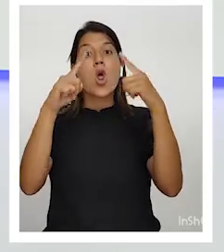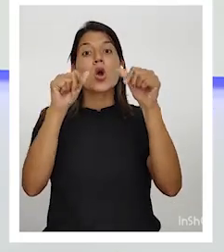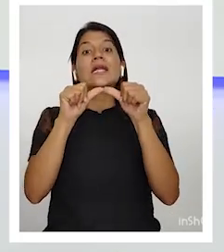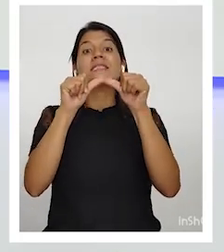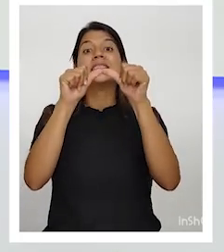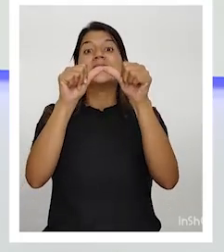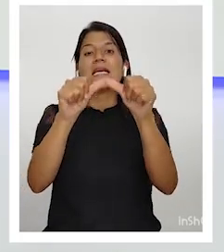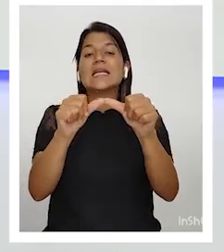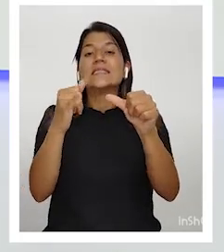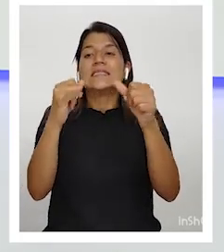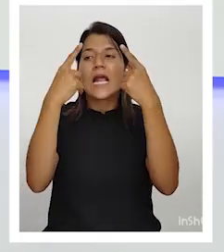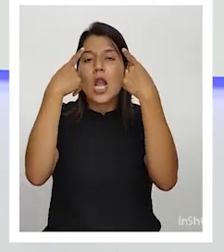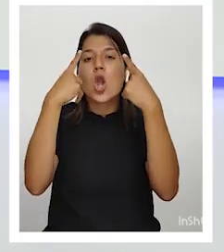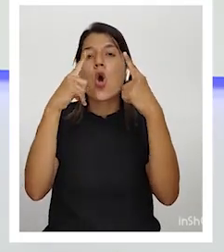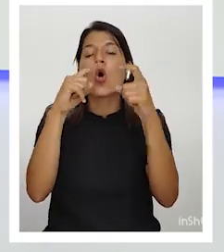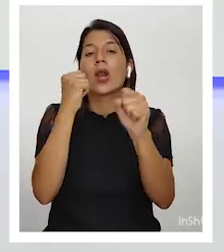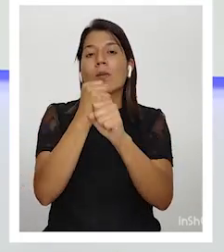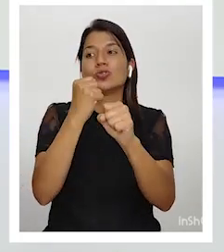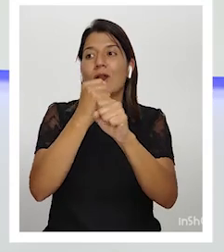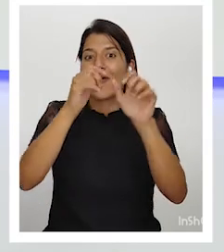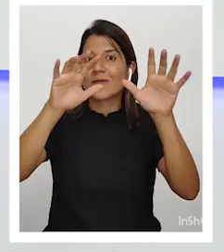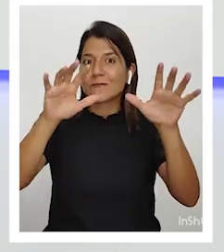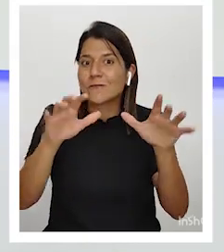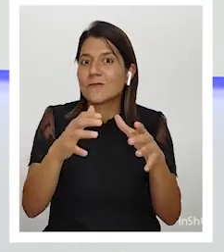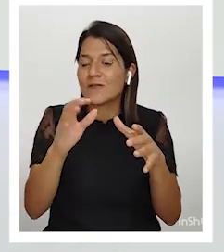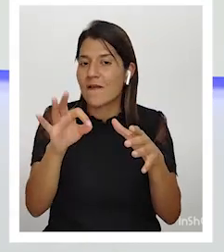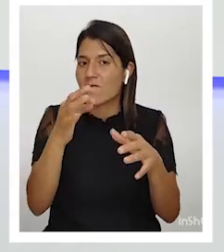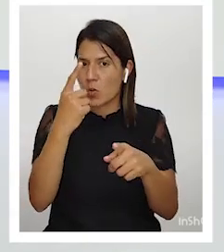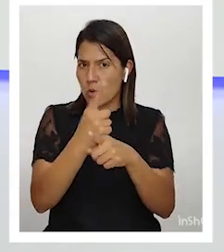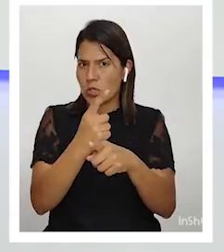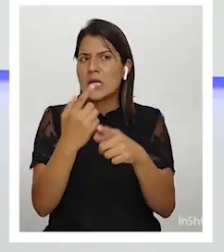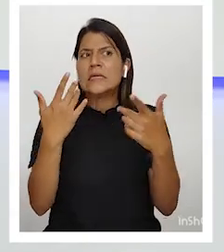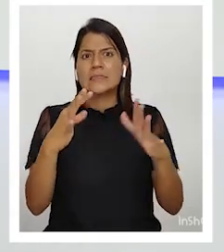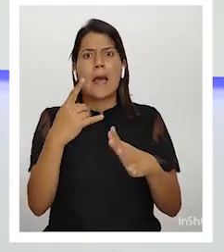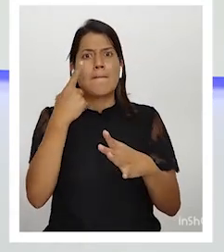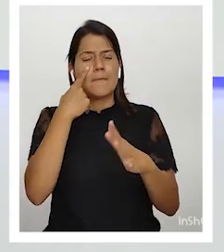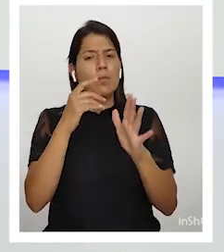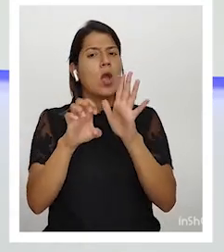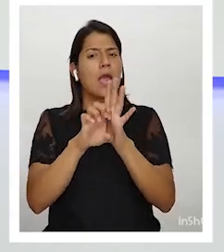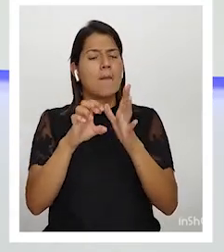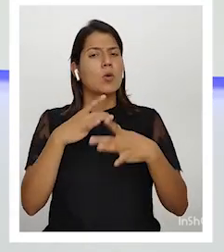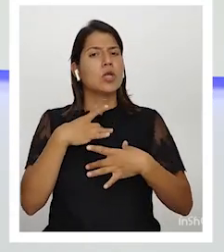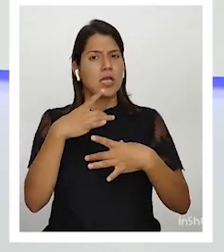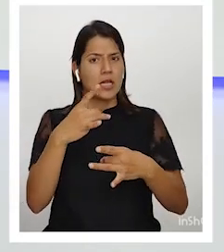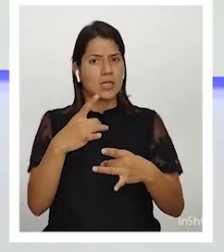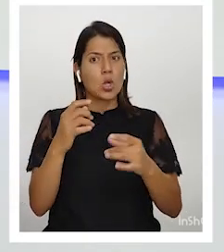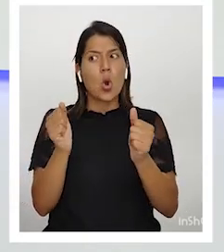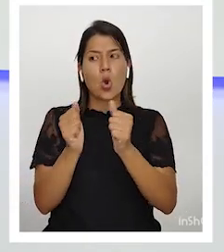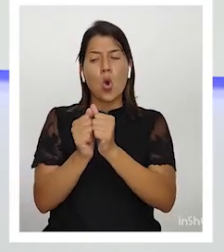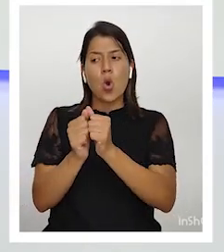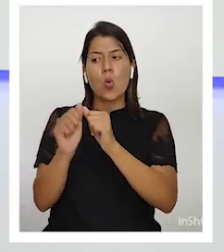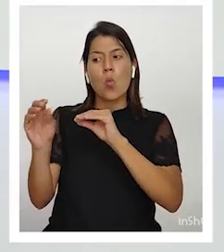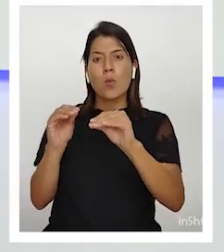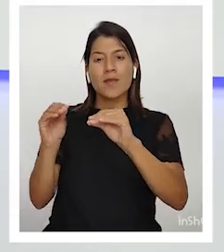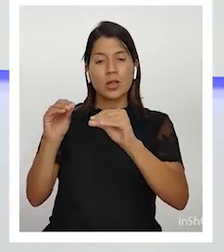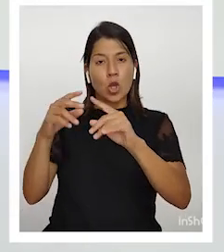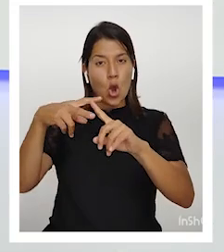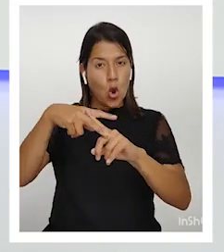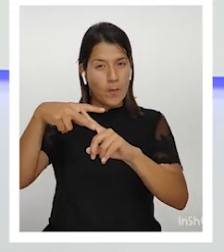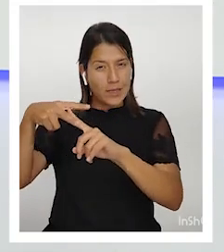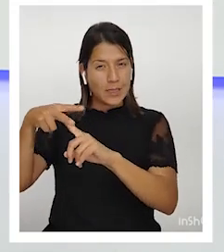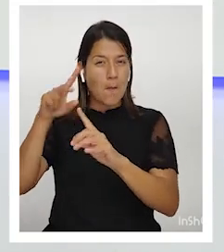si se integra, si trabaja correctamente. Ya hemos visto ejemplos muy interesantes con el movimiento cooperativo, por ejemplo,